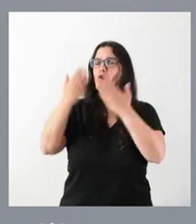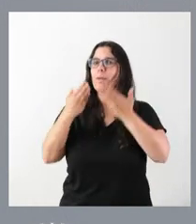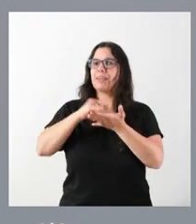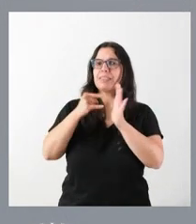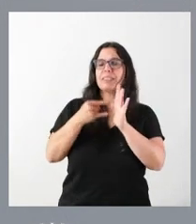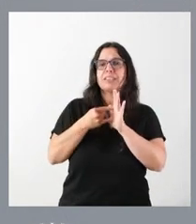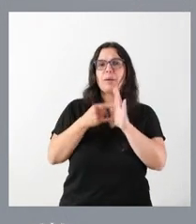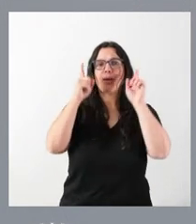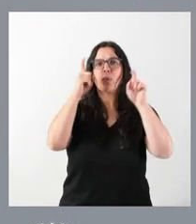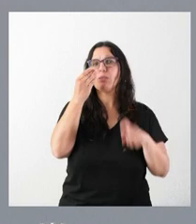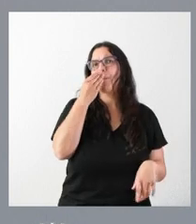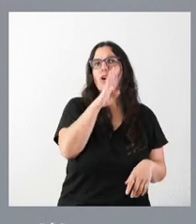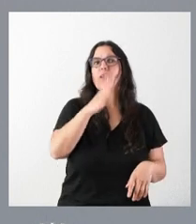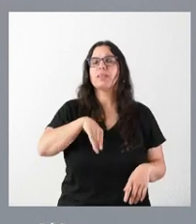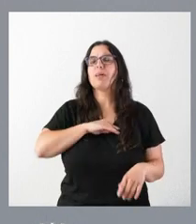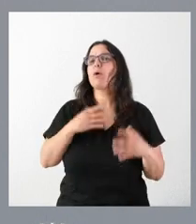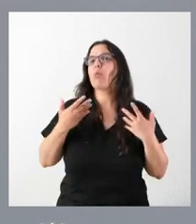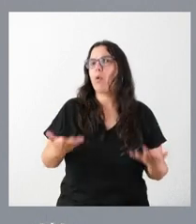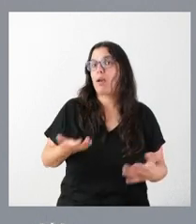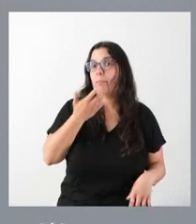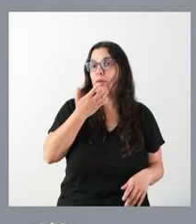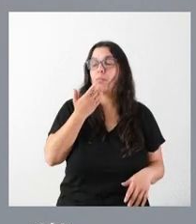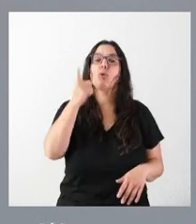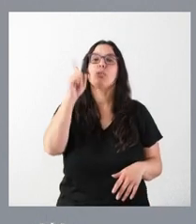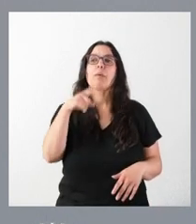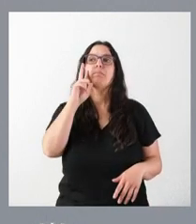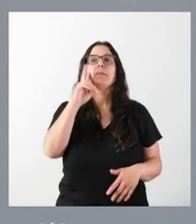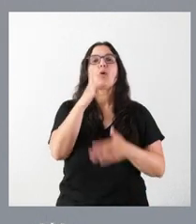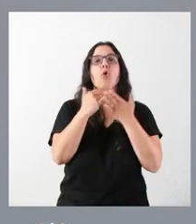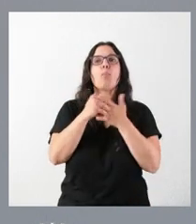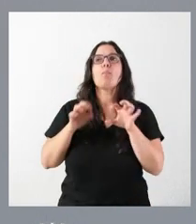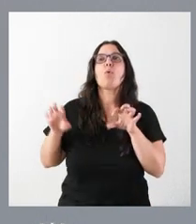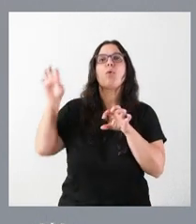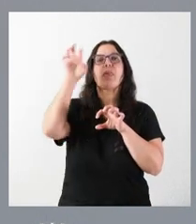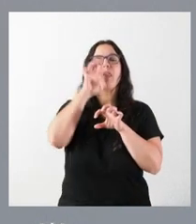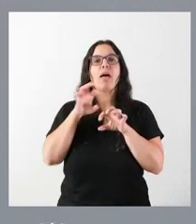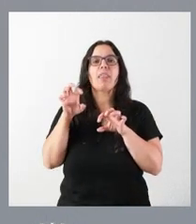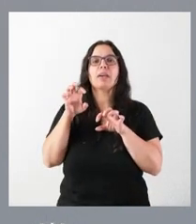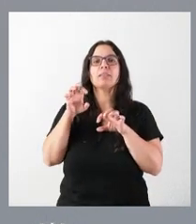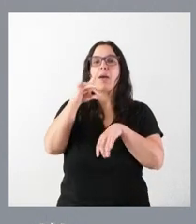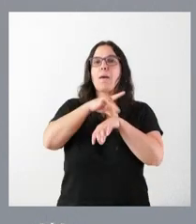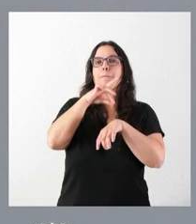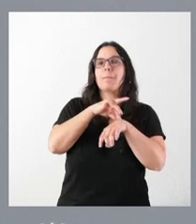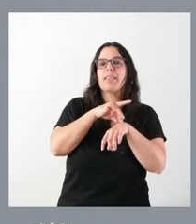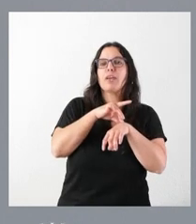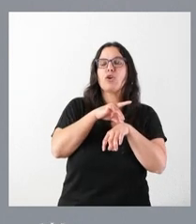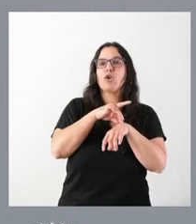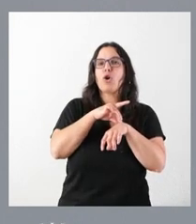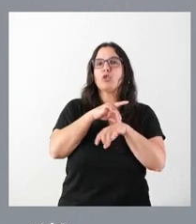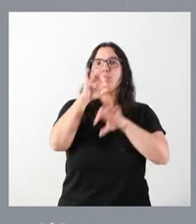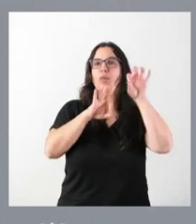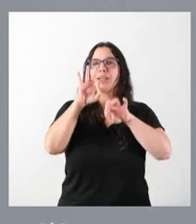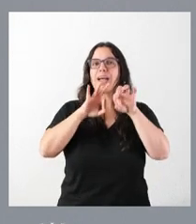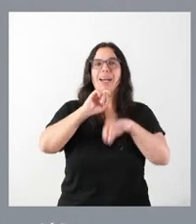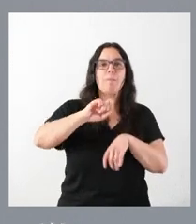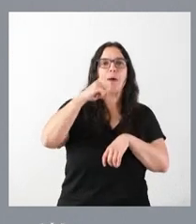educativo de España, cuáles son las comunidades autónomas que tienen el mayor número de médicos por habitante en atención